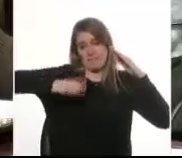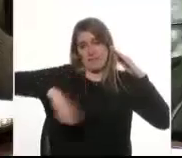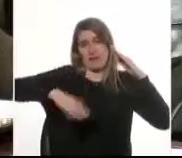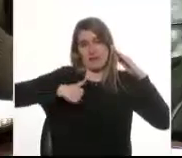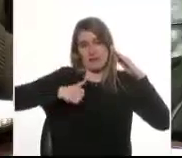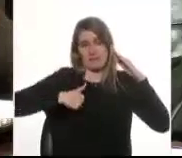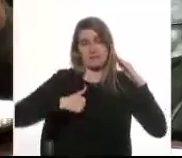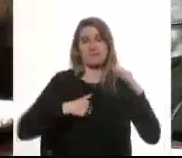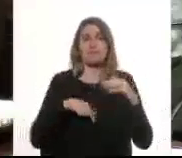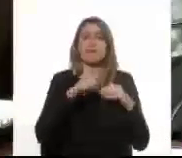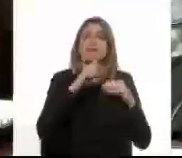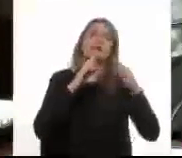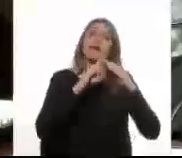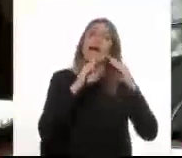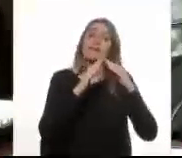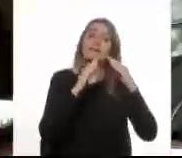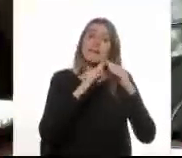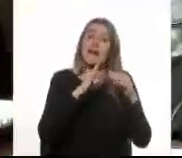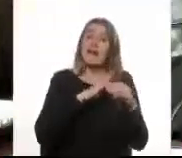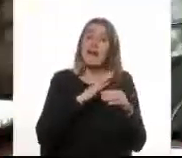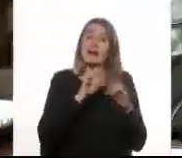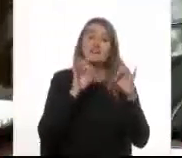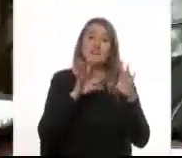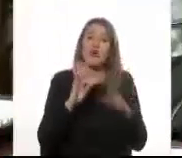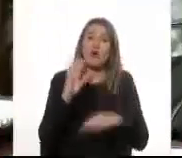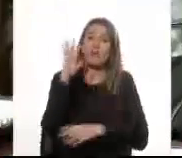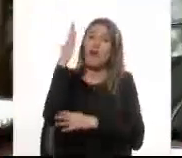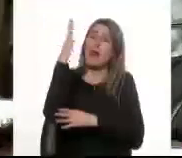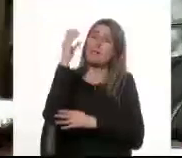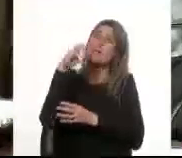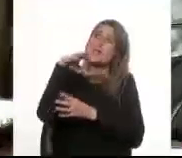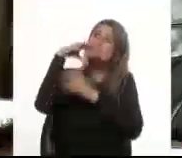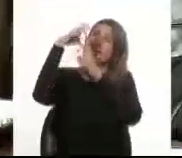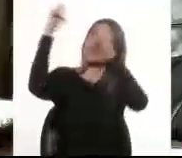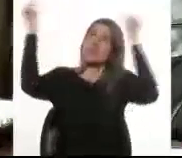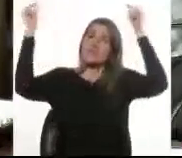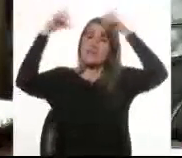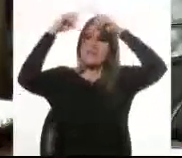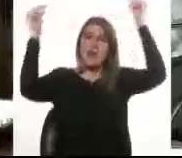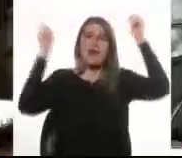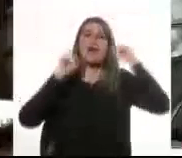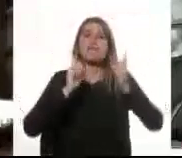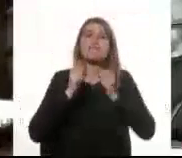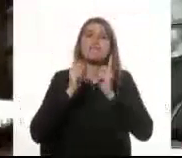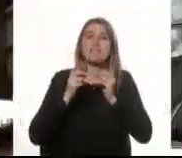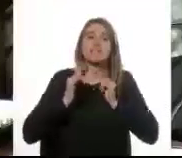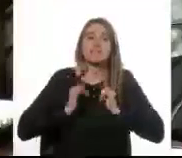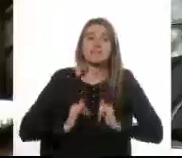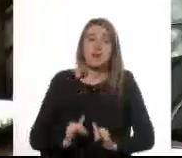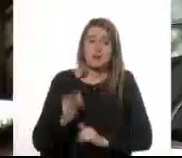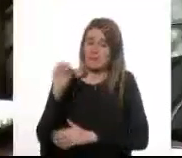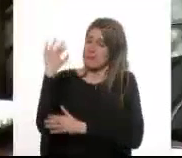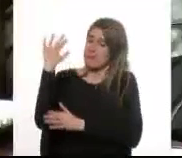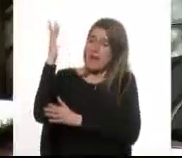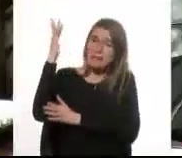De esa vieja casona Solo quedan dos palmeras gigantescas Que yo de niño las conocí De mi altura